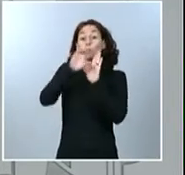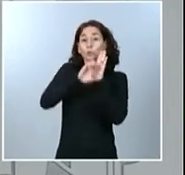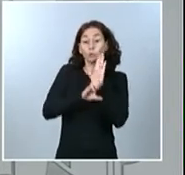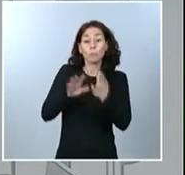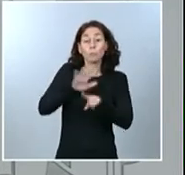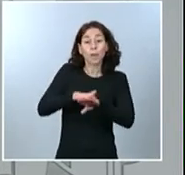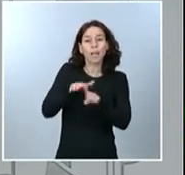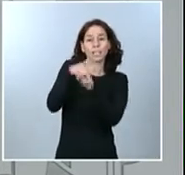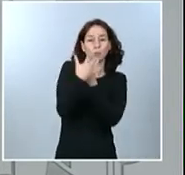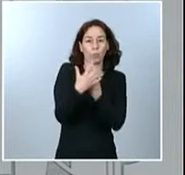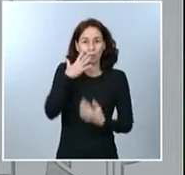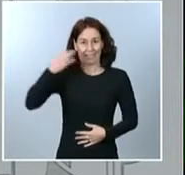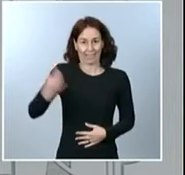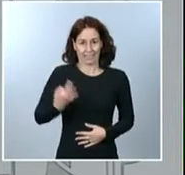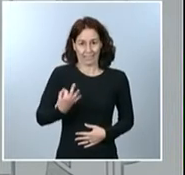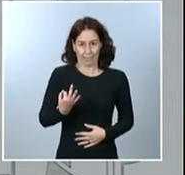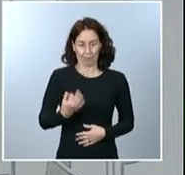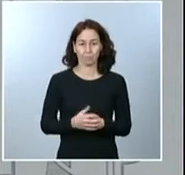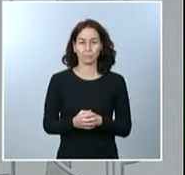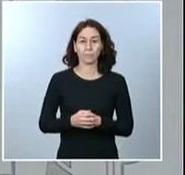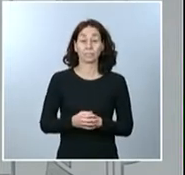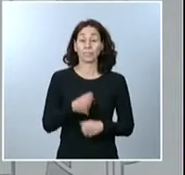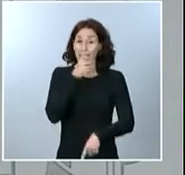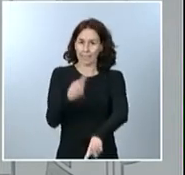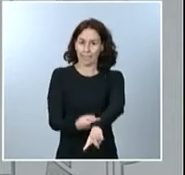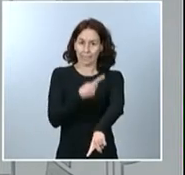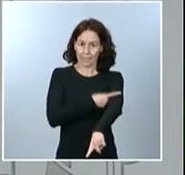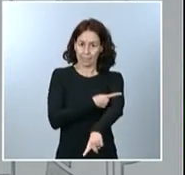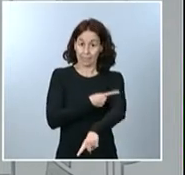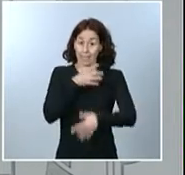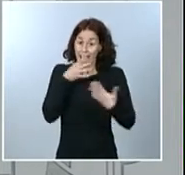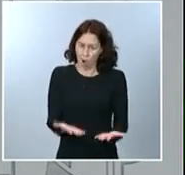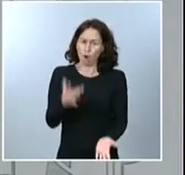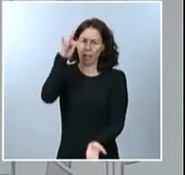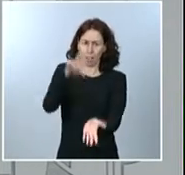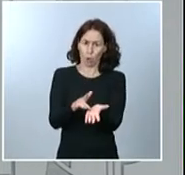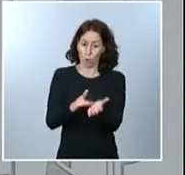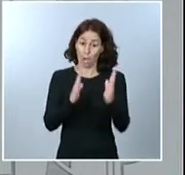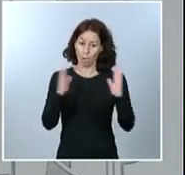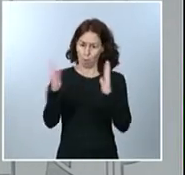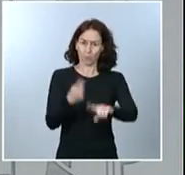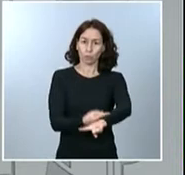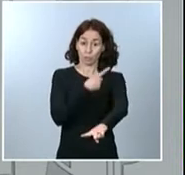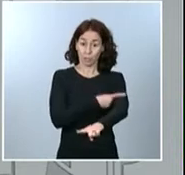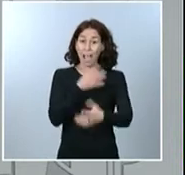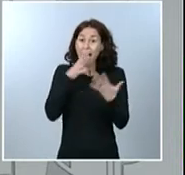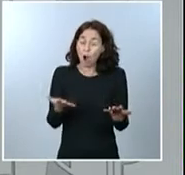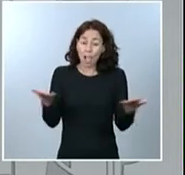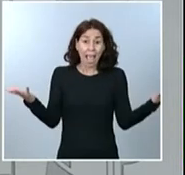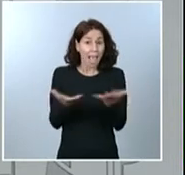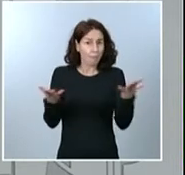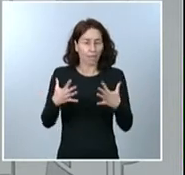Y la situación que vivimos es extrema. Es, de hecho, como saben ustedes, la emergencia sanitaria más grave vivida por